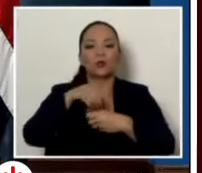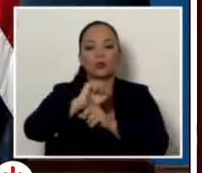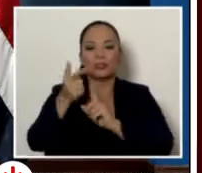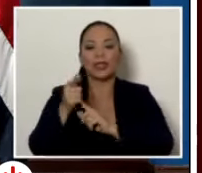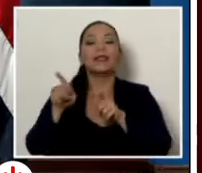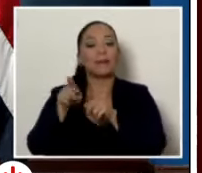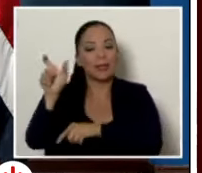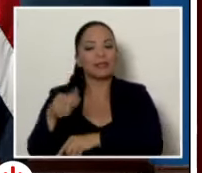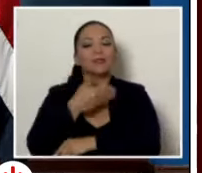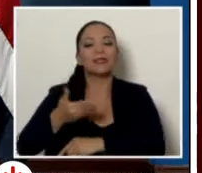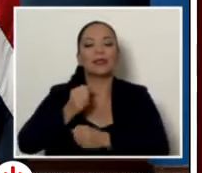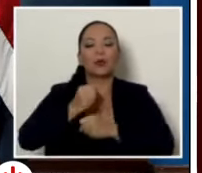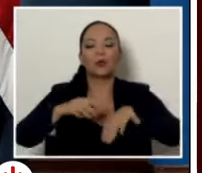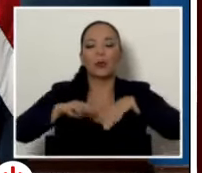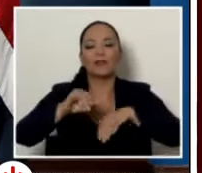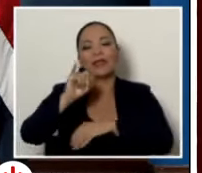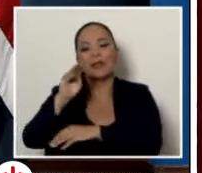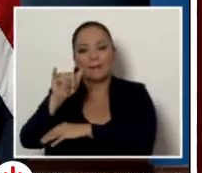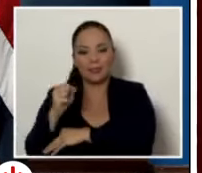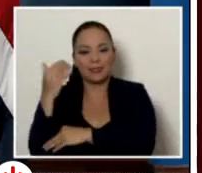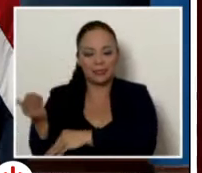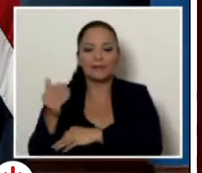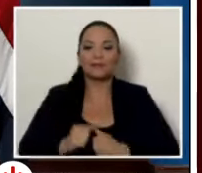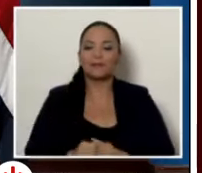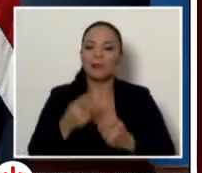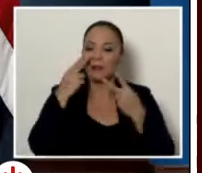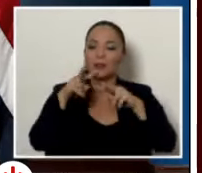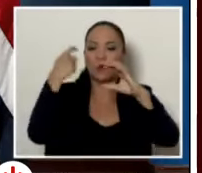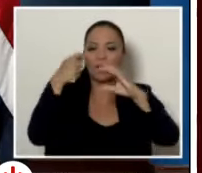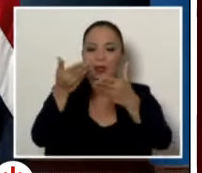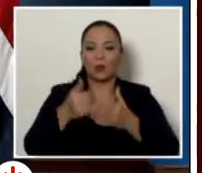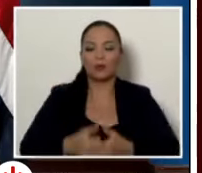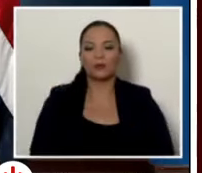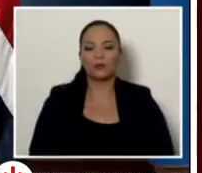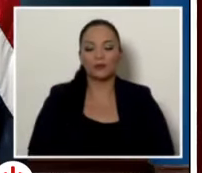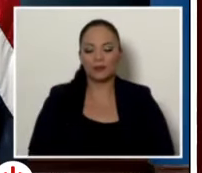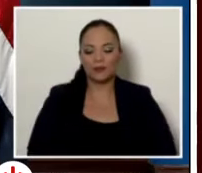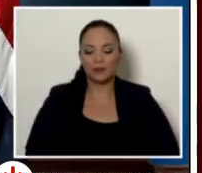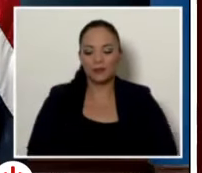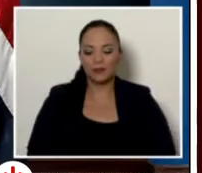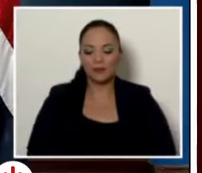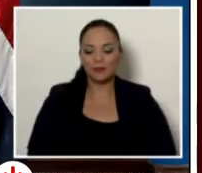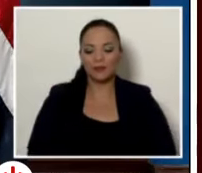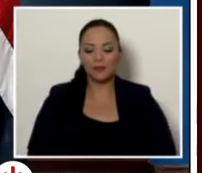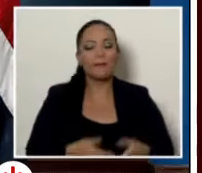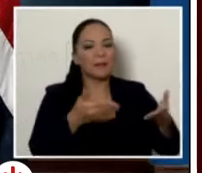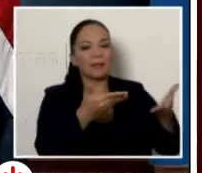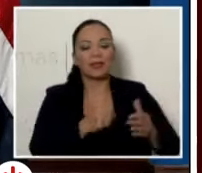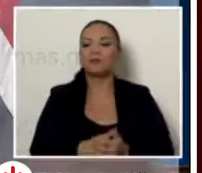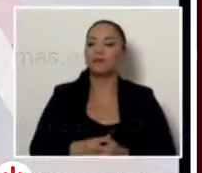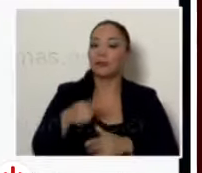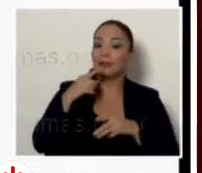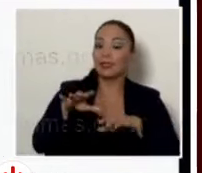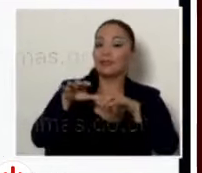Ejecutiva del Instituto Mixto de Ayuda Social. Vamos a observar el siguiente video. Bienvenida, doña Jorleni. De sacar